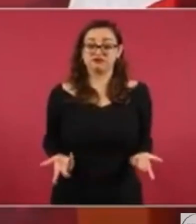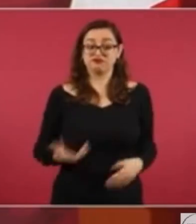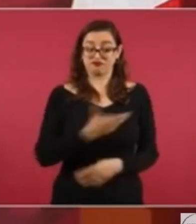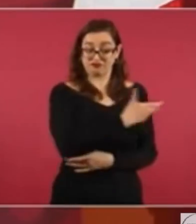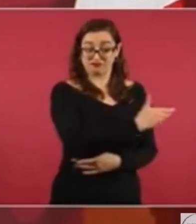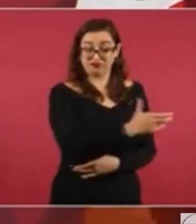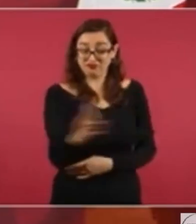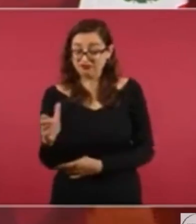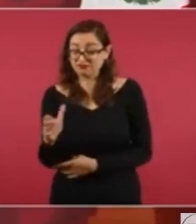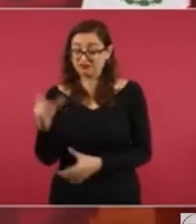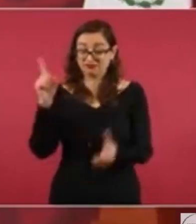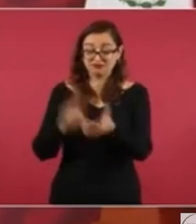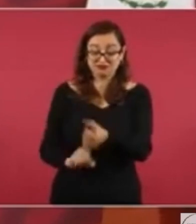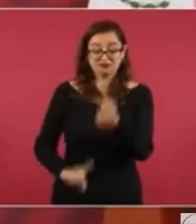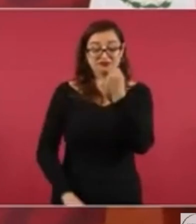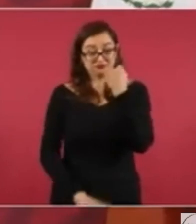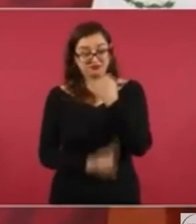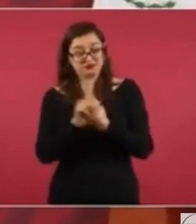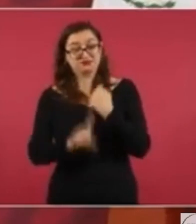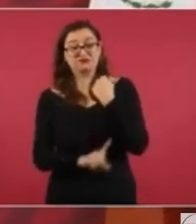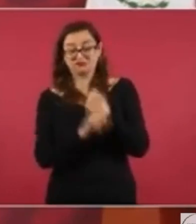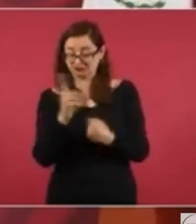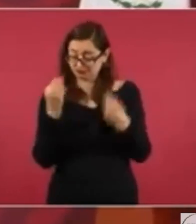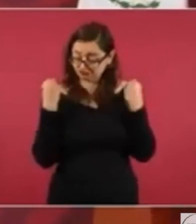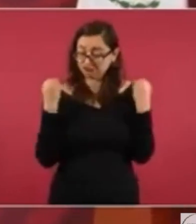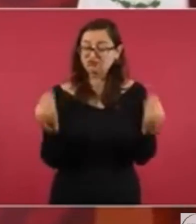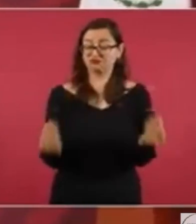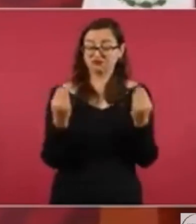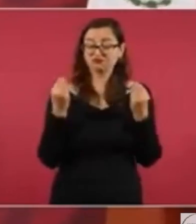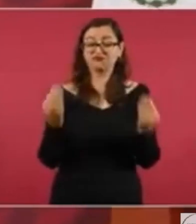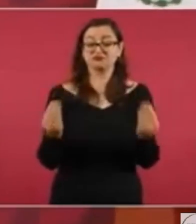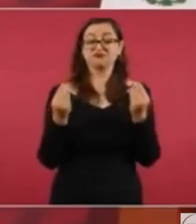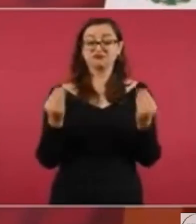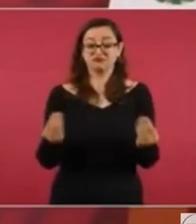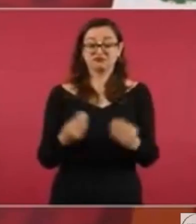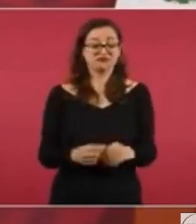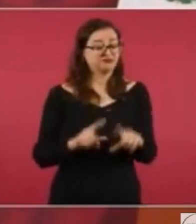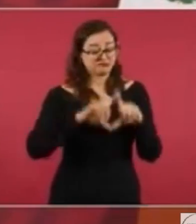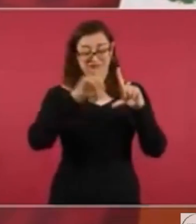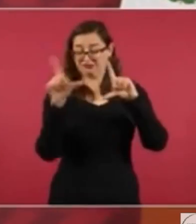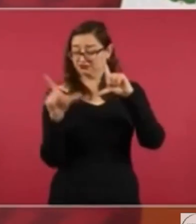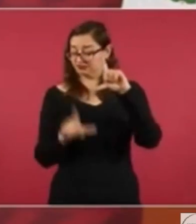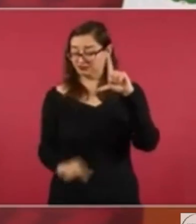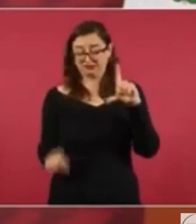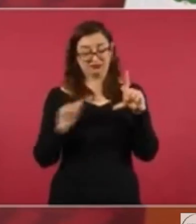los hay en todos lados,